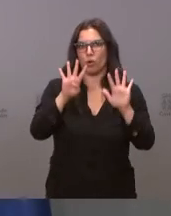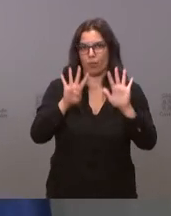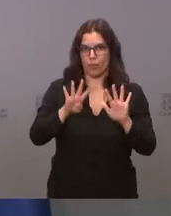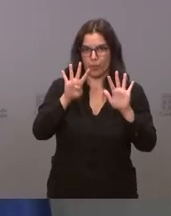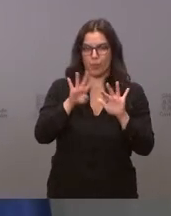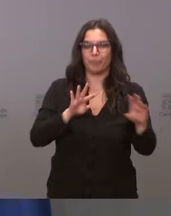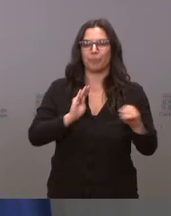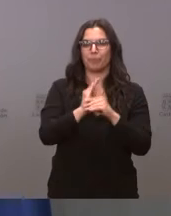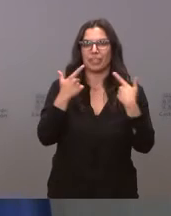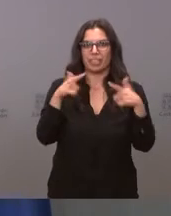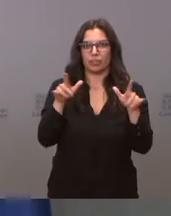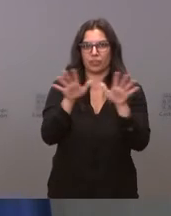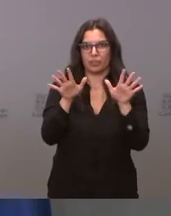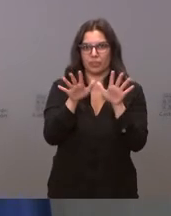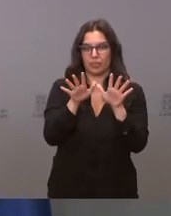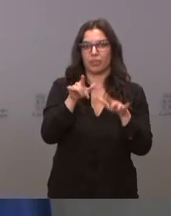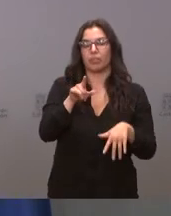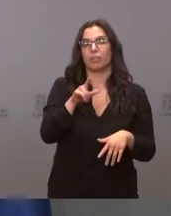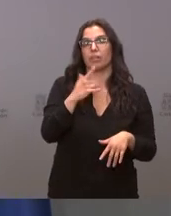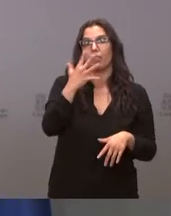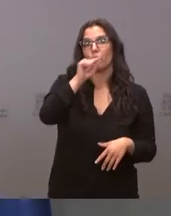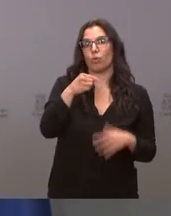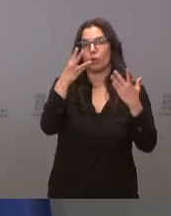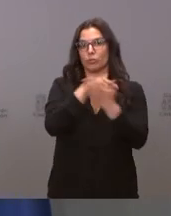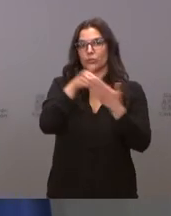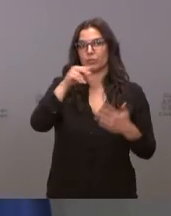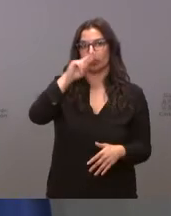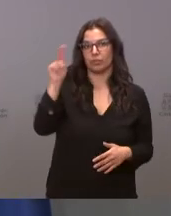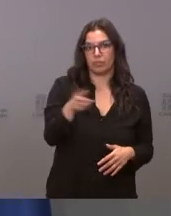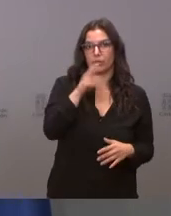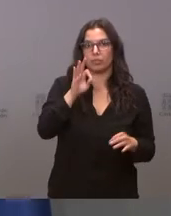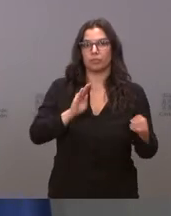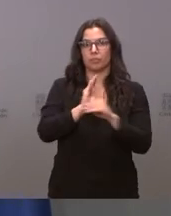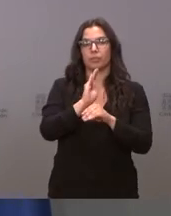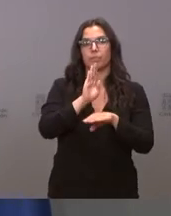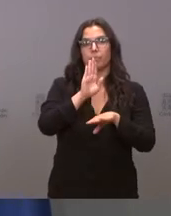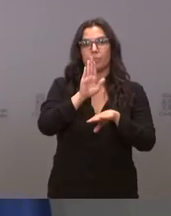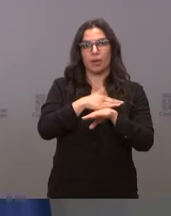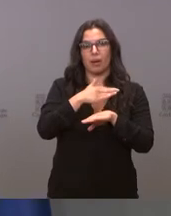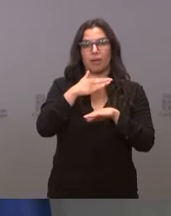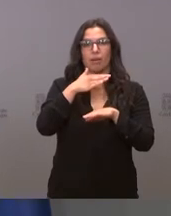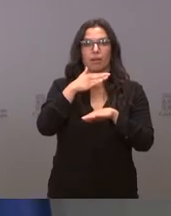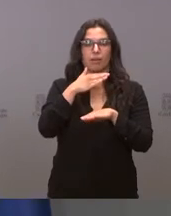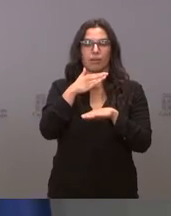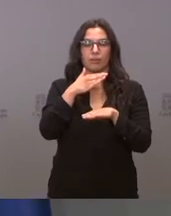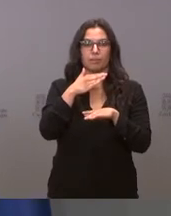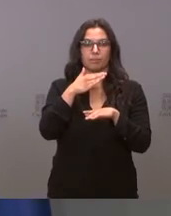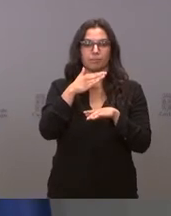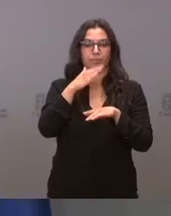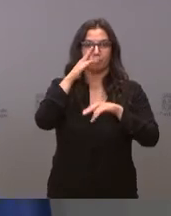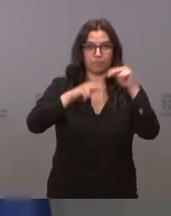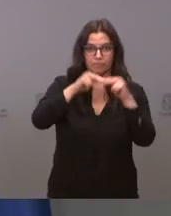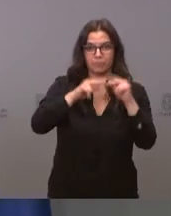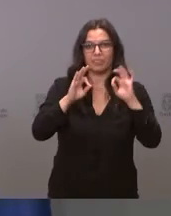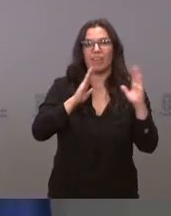sector 10. Son 5,8 millones destinados a la intervención de la fase